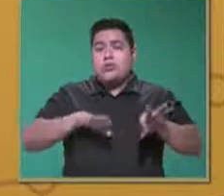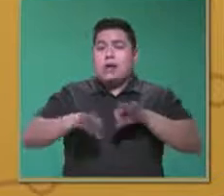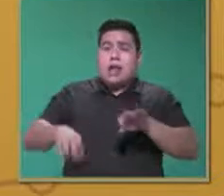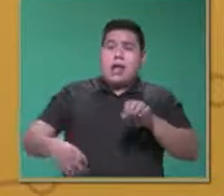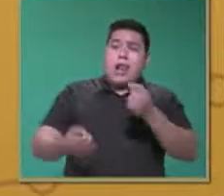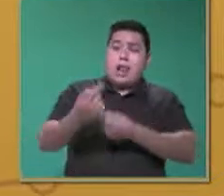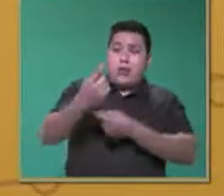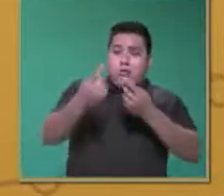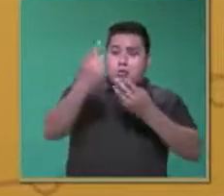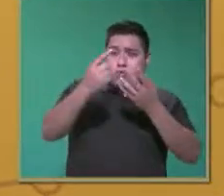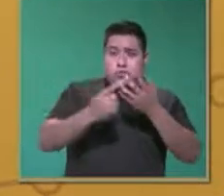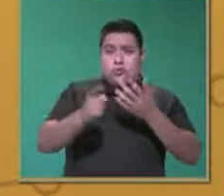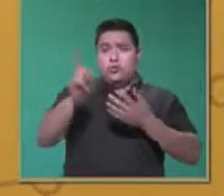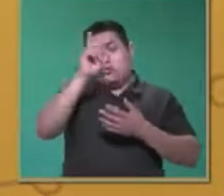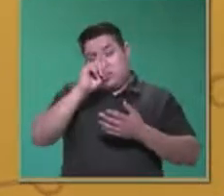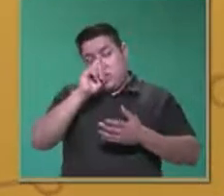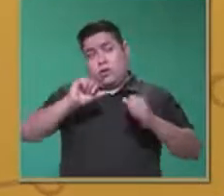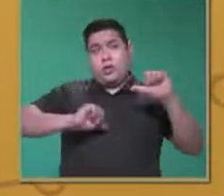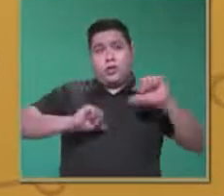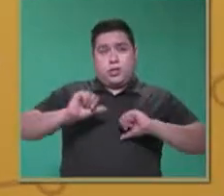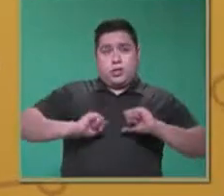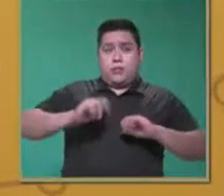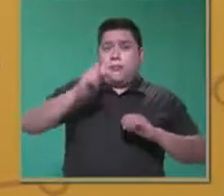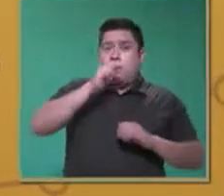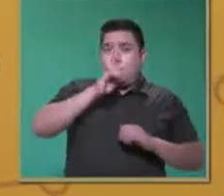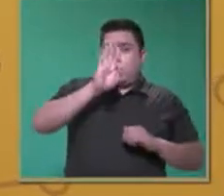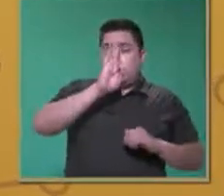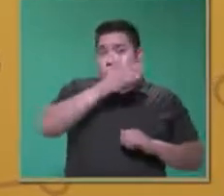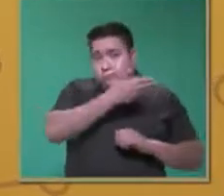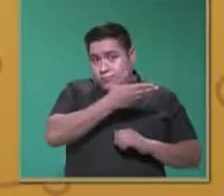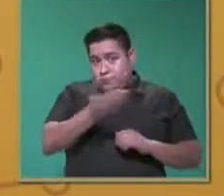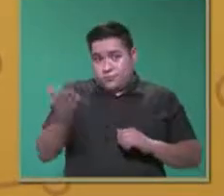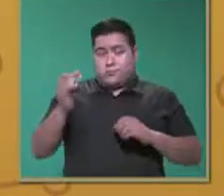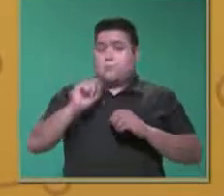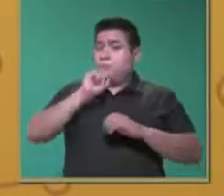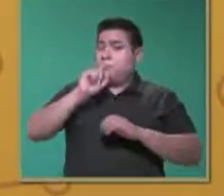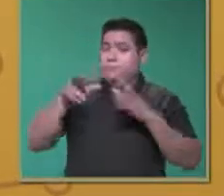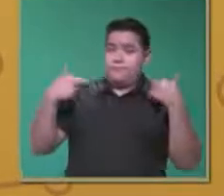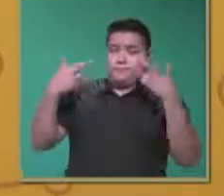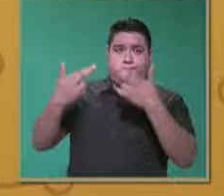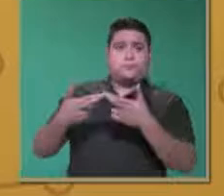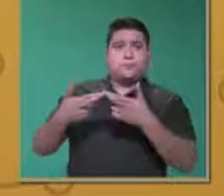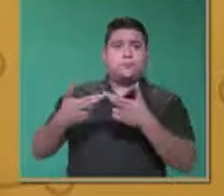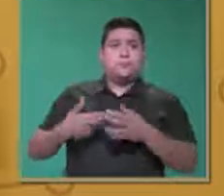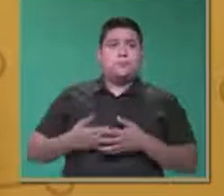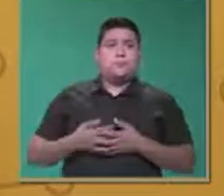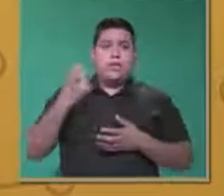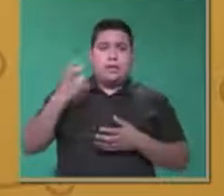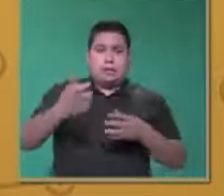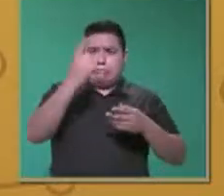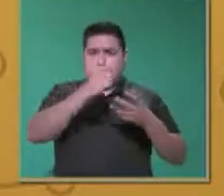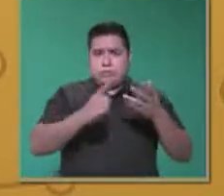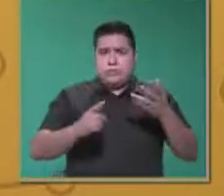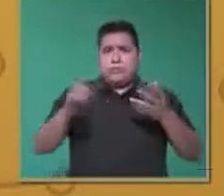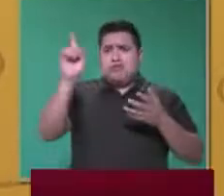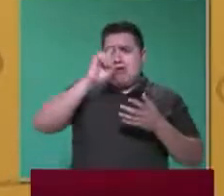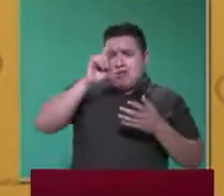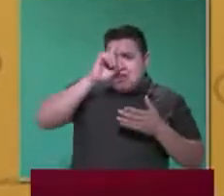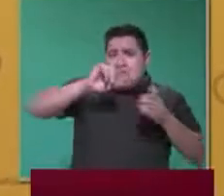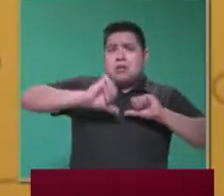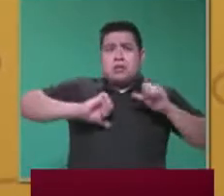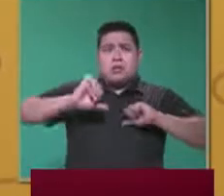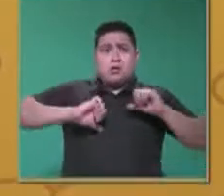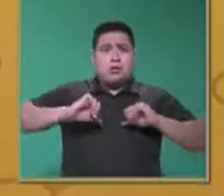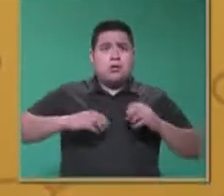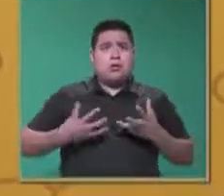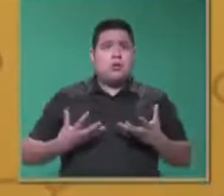estrategias que van dirigidas a los padres de familia y a los docentes, ¿verdad? Y que estas estrategias las hemos trabajado